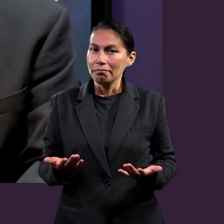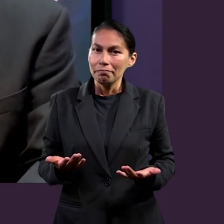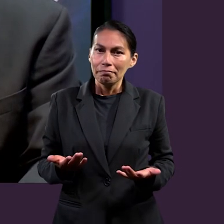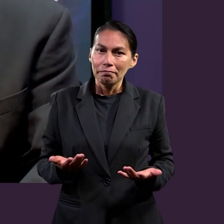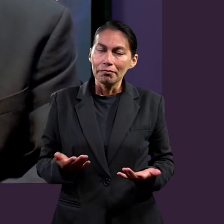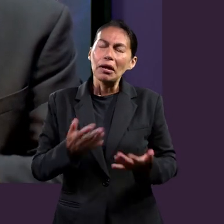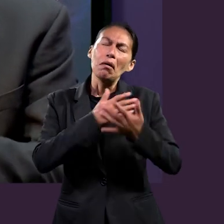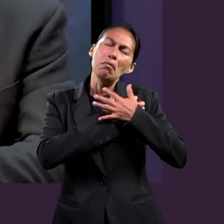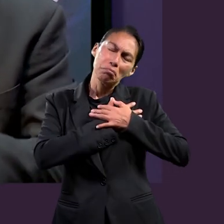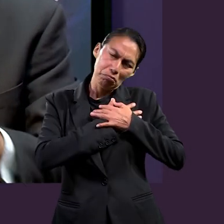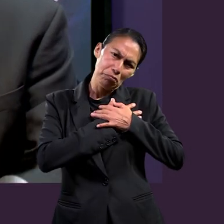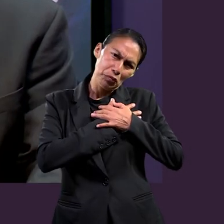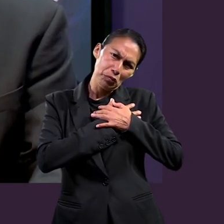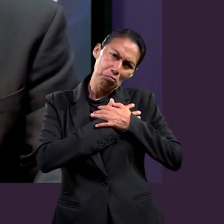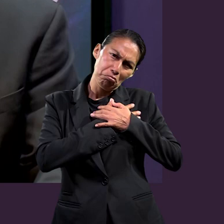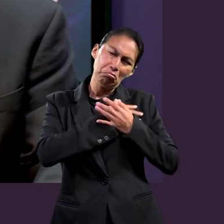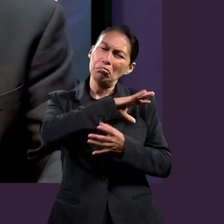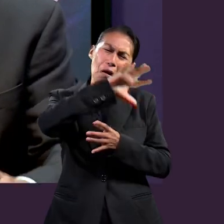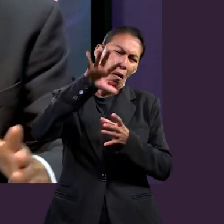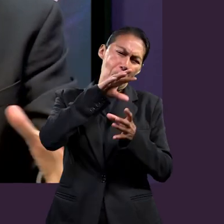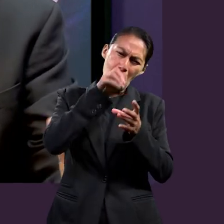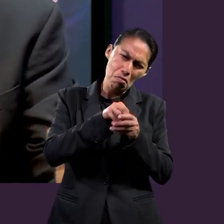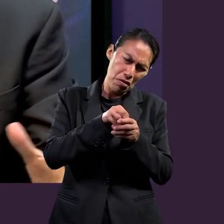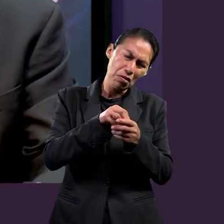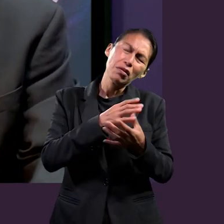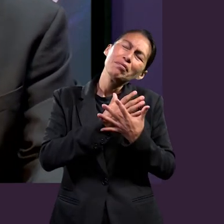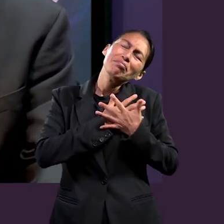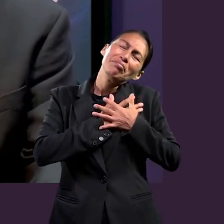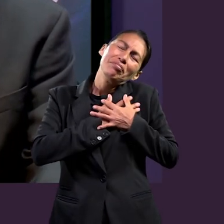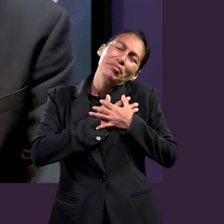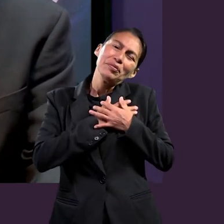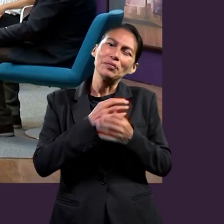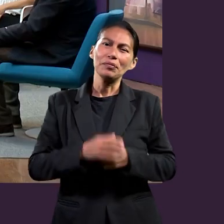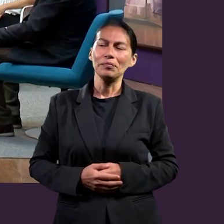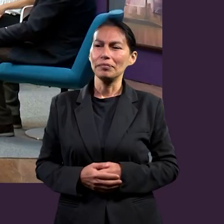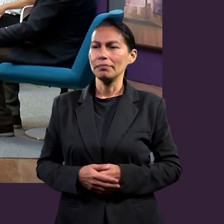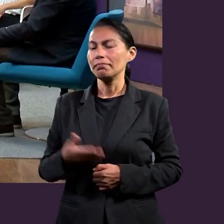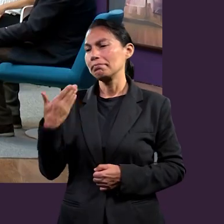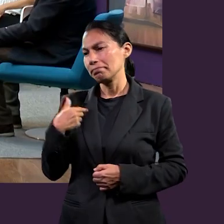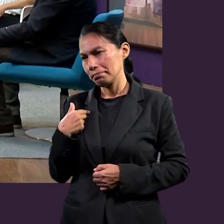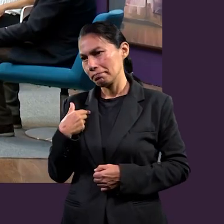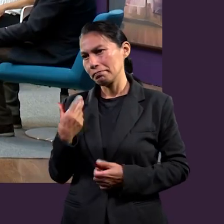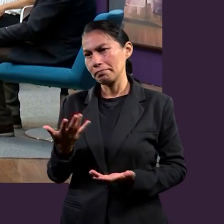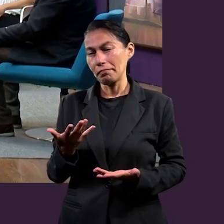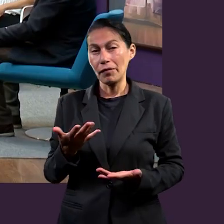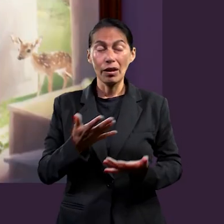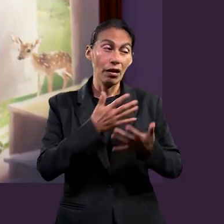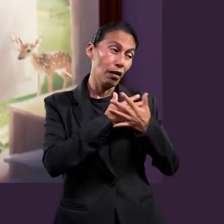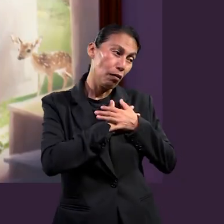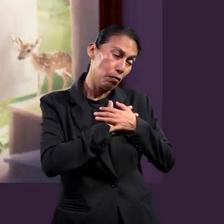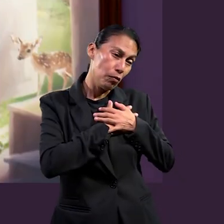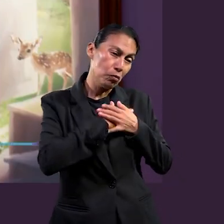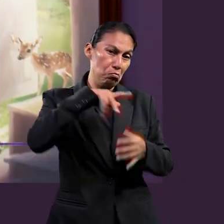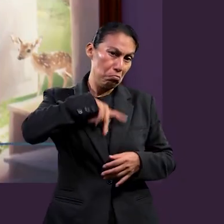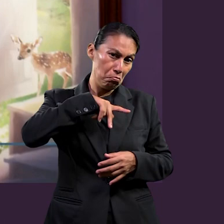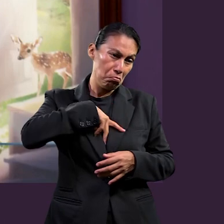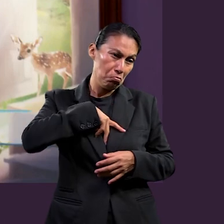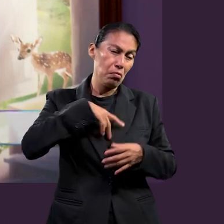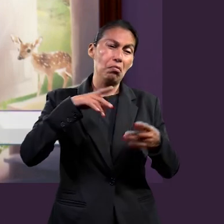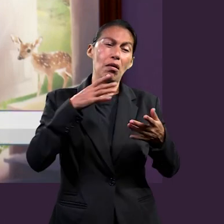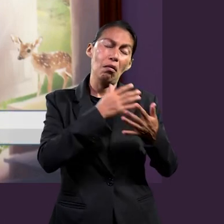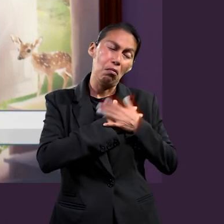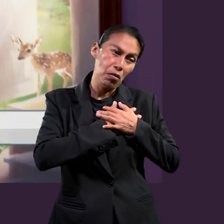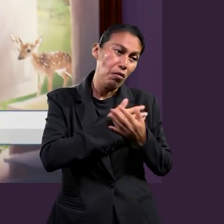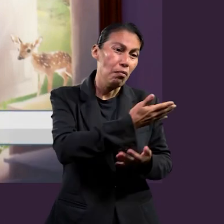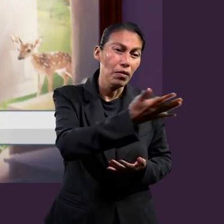es que amor, se engloba todo. Amor, muy bien. Yo, amor propio, después